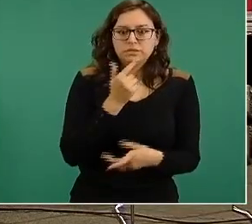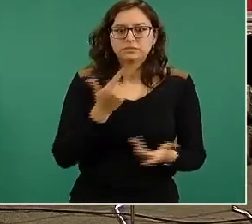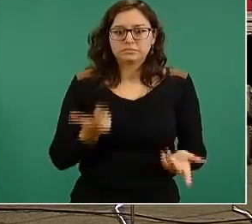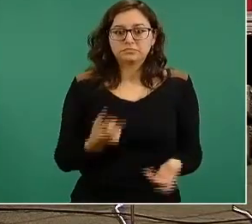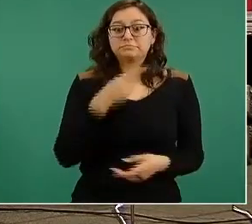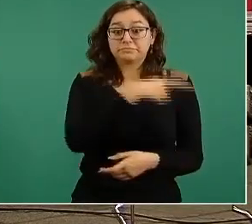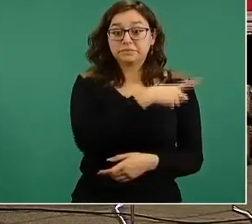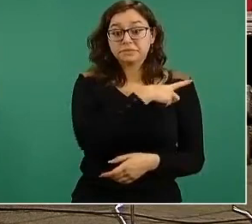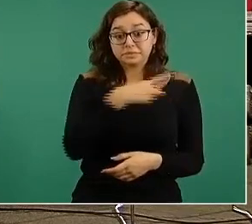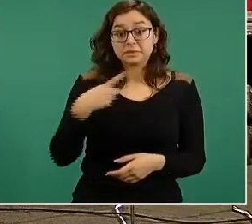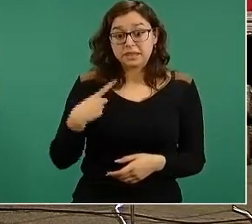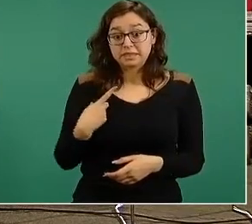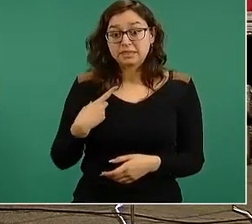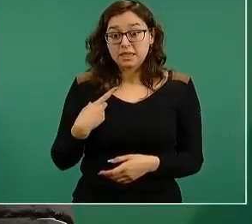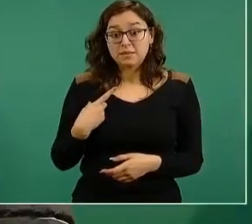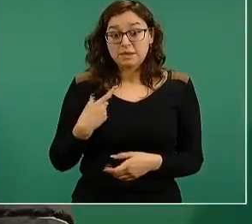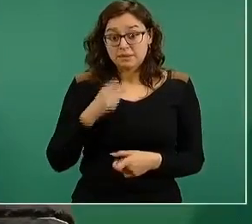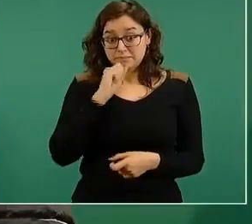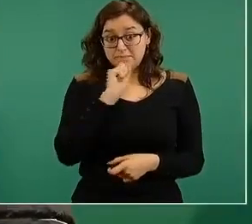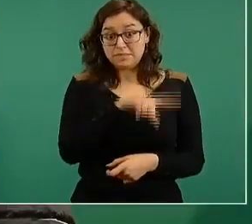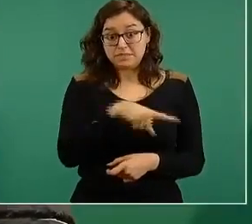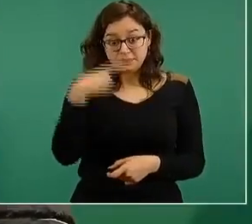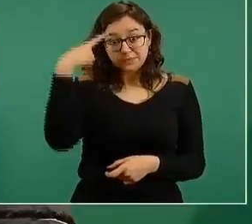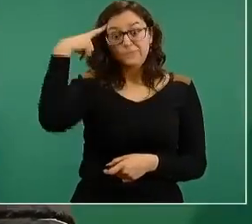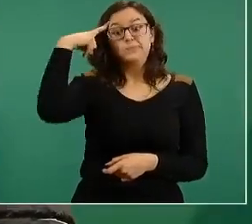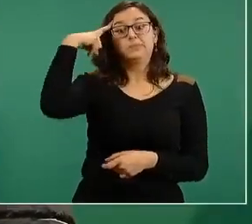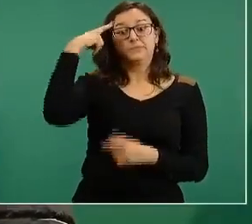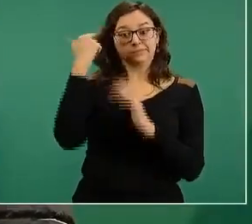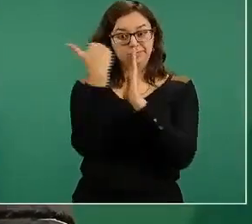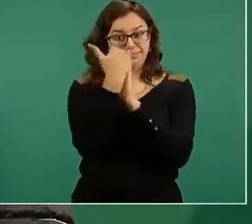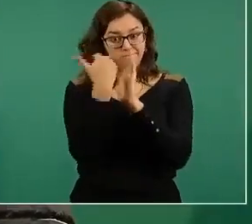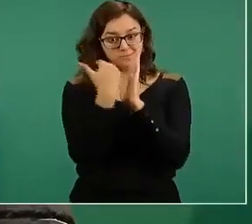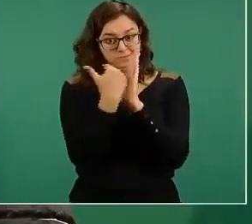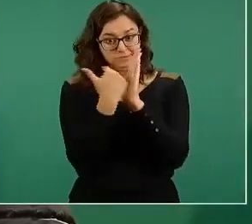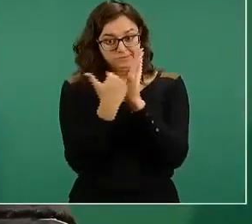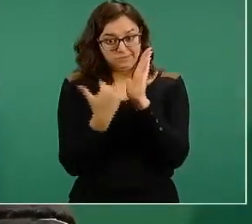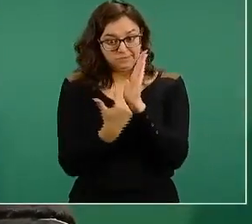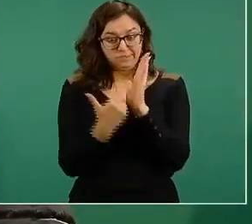deben de tener en mente cuáles son las